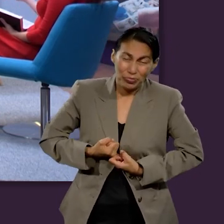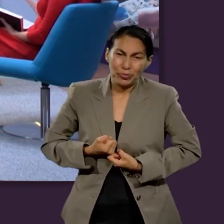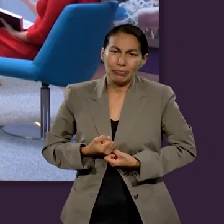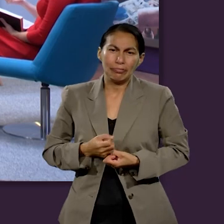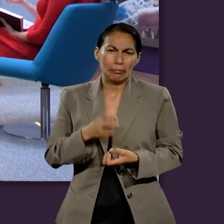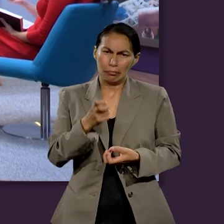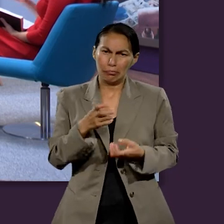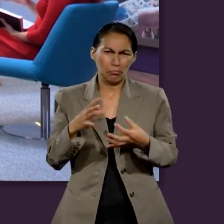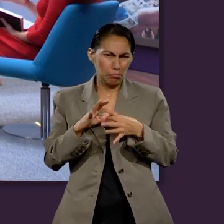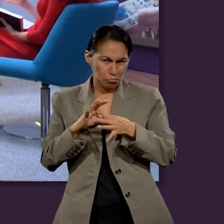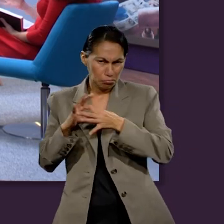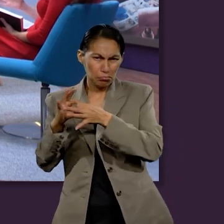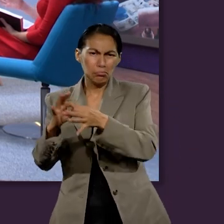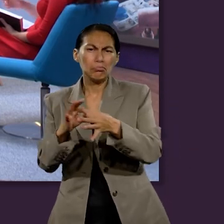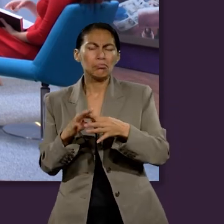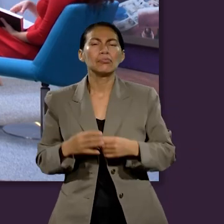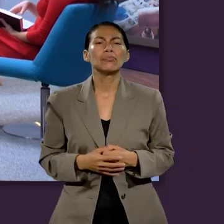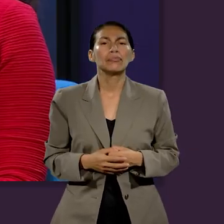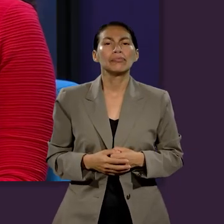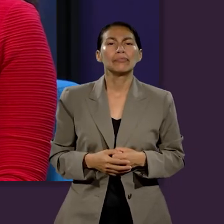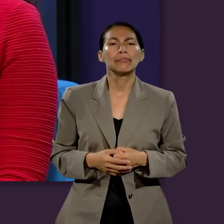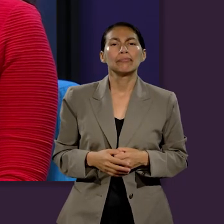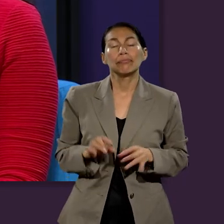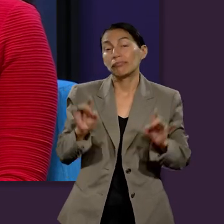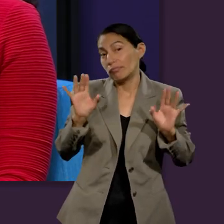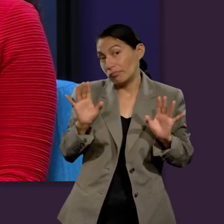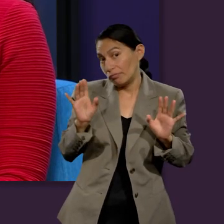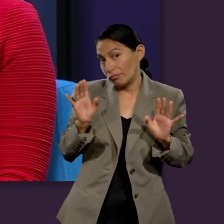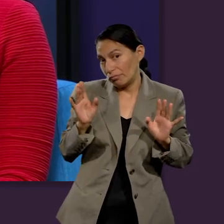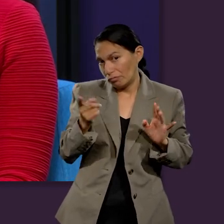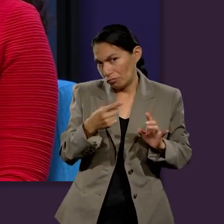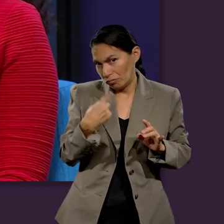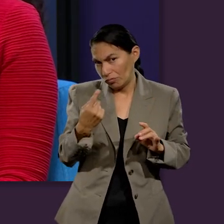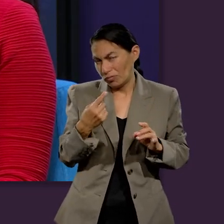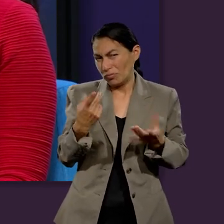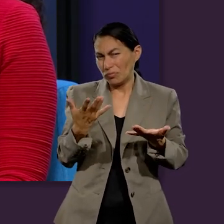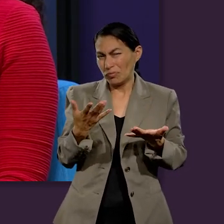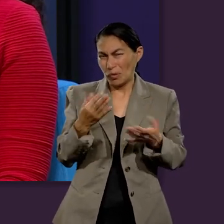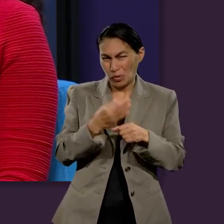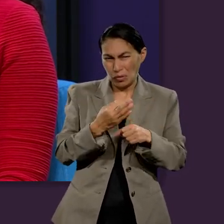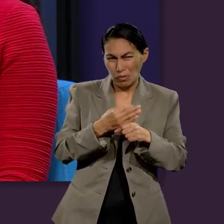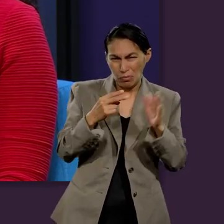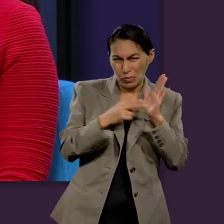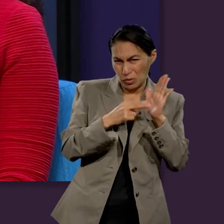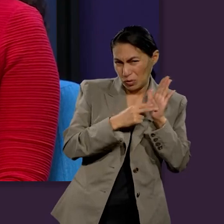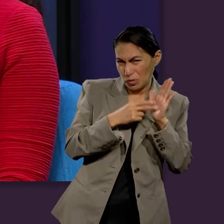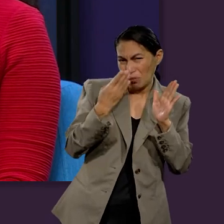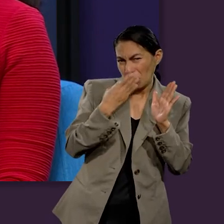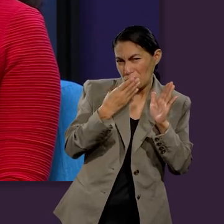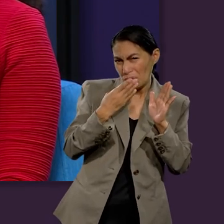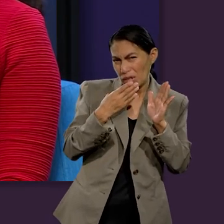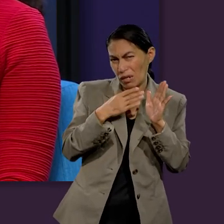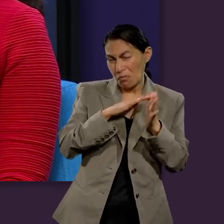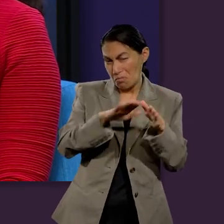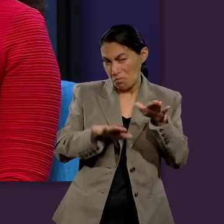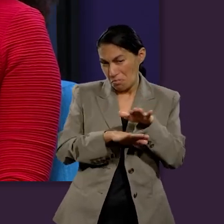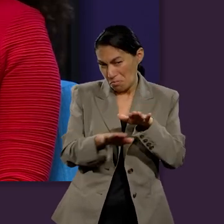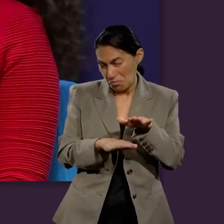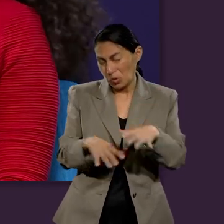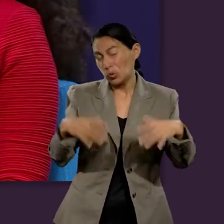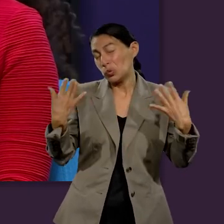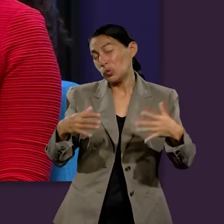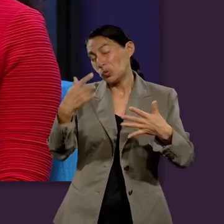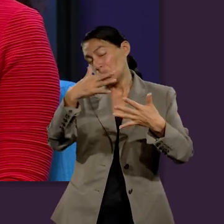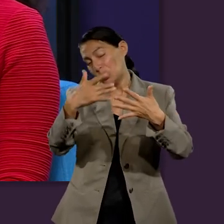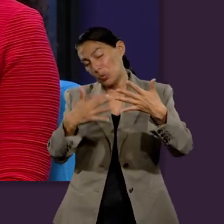de la mano del otro, no son opuestos. Y de pronto, ahora que preguntabas por versículos o porciones en la Biblia,